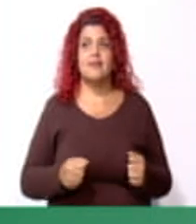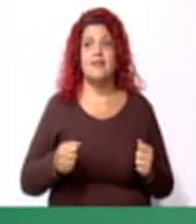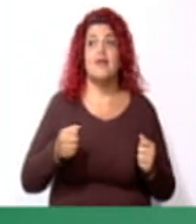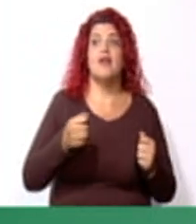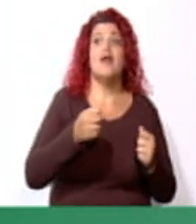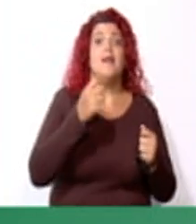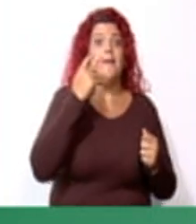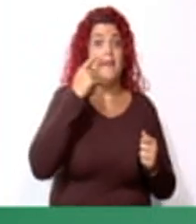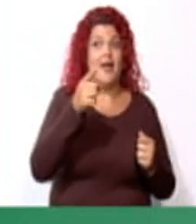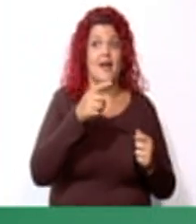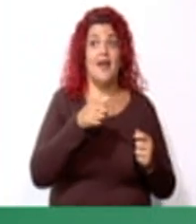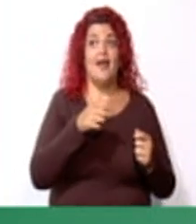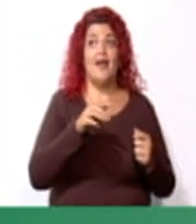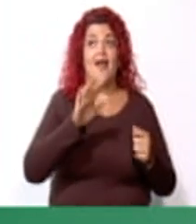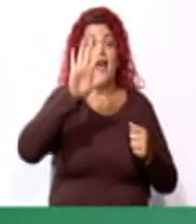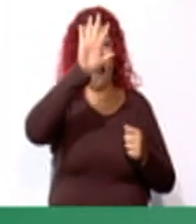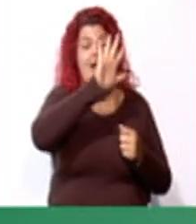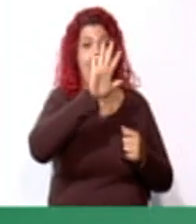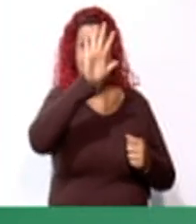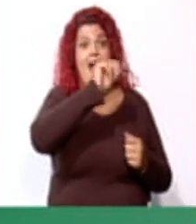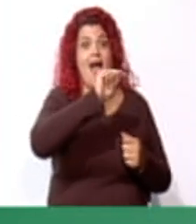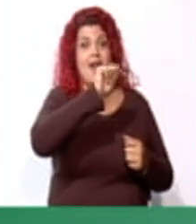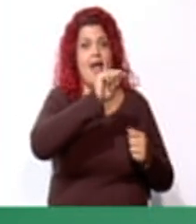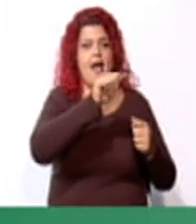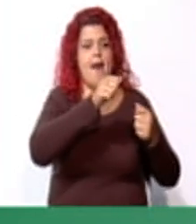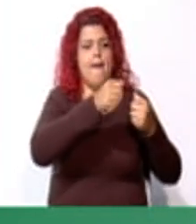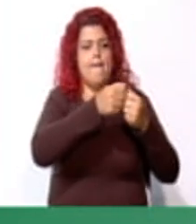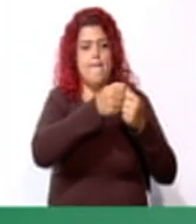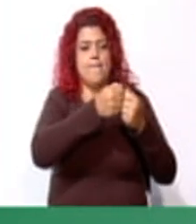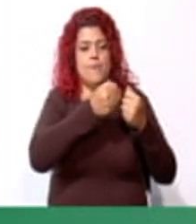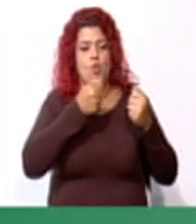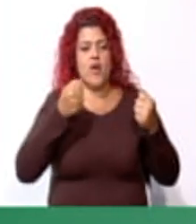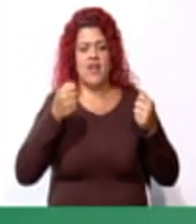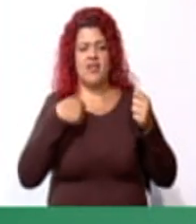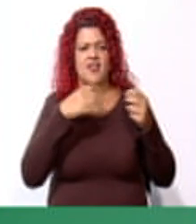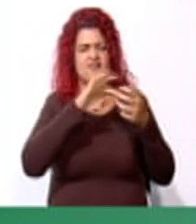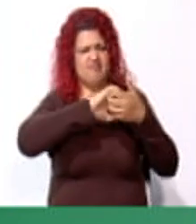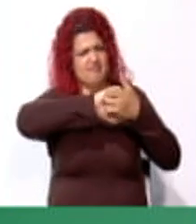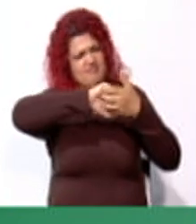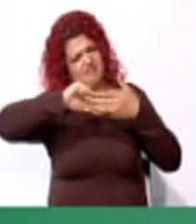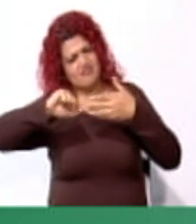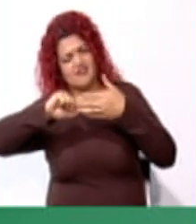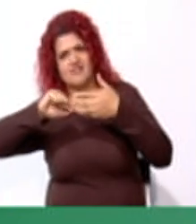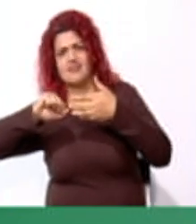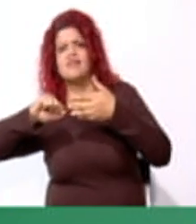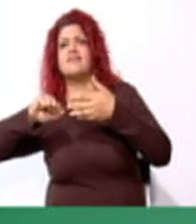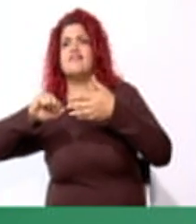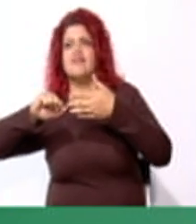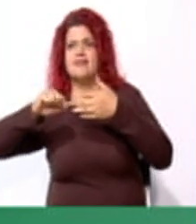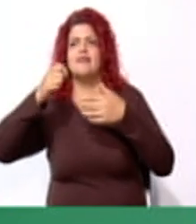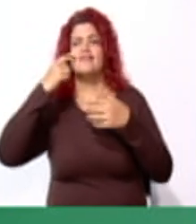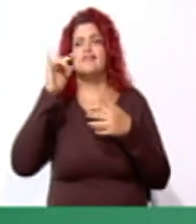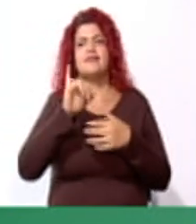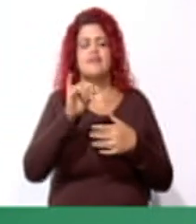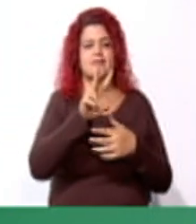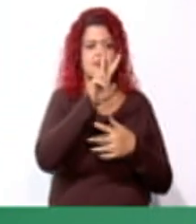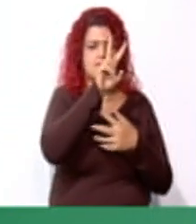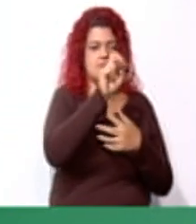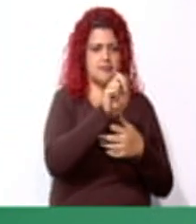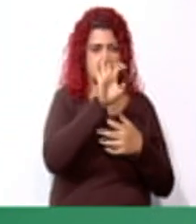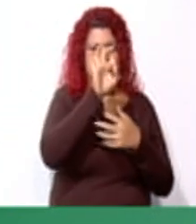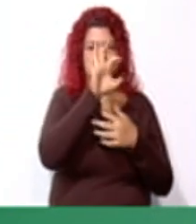¿Lo ven? Al área de la puerta le quitamos el área de la ventana. Es decir, a 20,900 centímetros